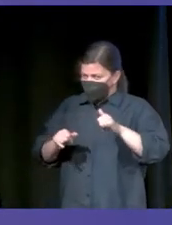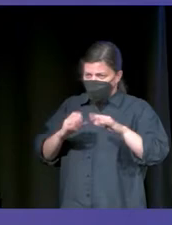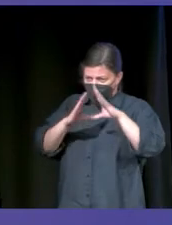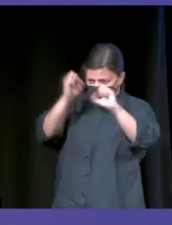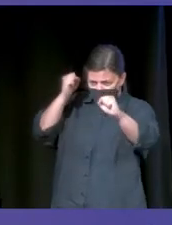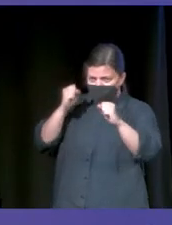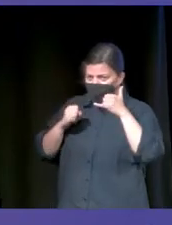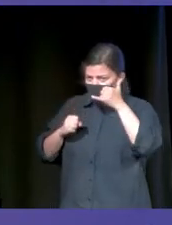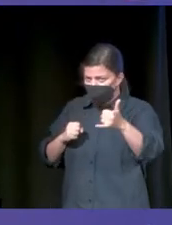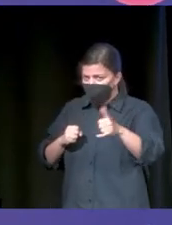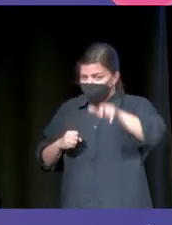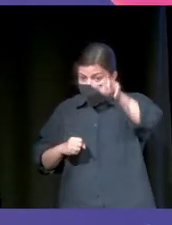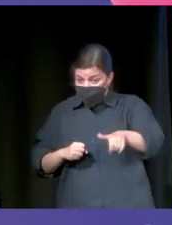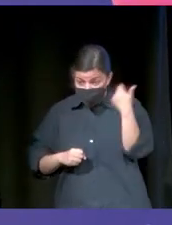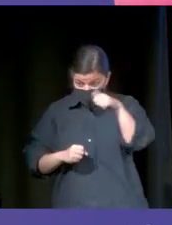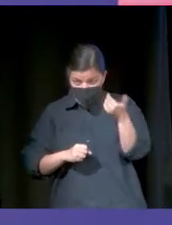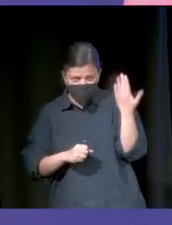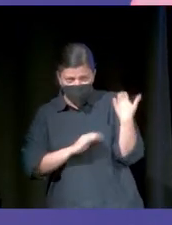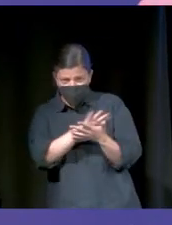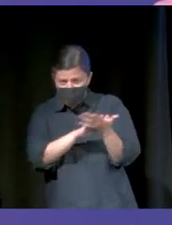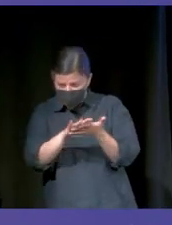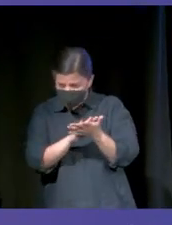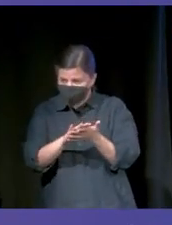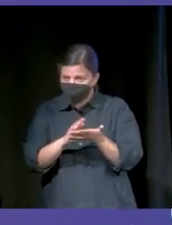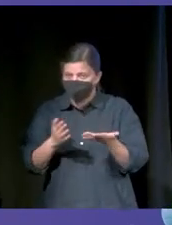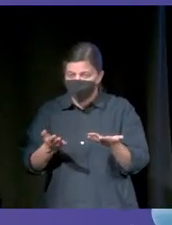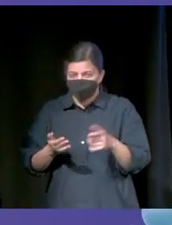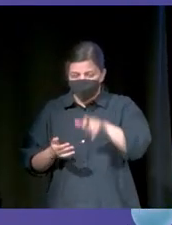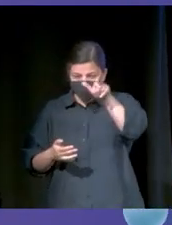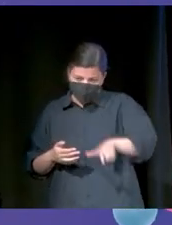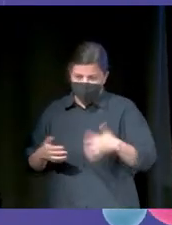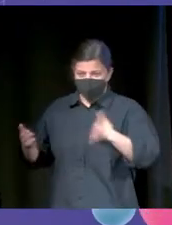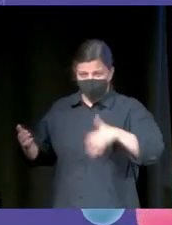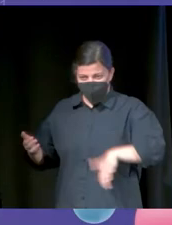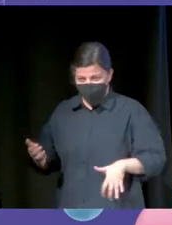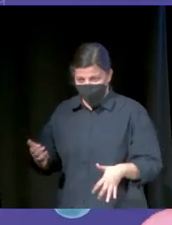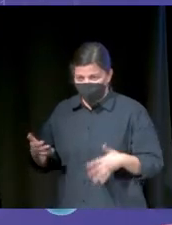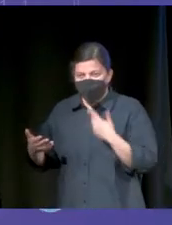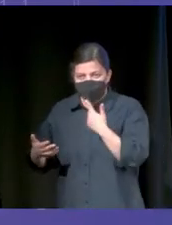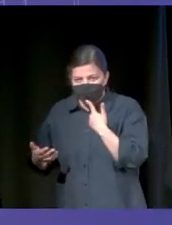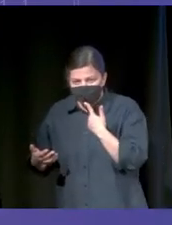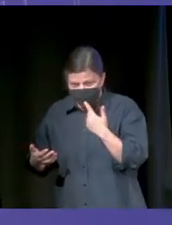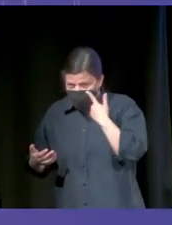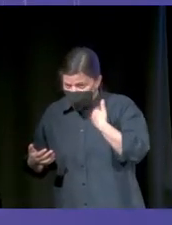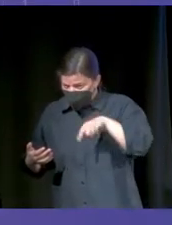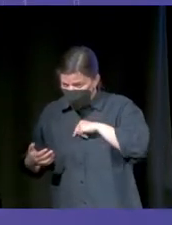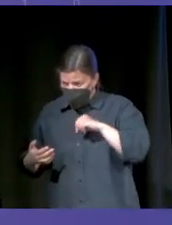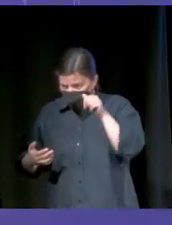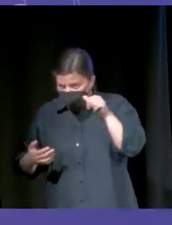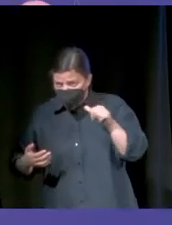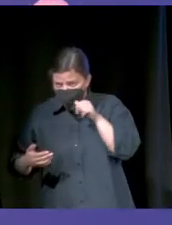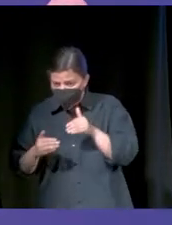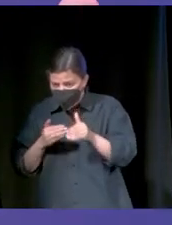hablé con el chico que había hablado antes, que era sevillano, y dije, oye, que estamos esperando un bebé. Y me dijo,